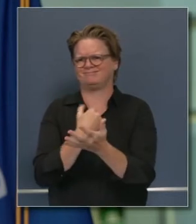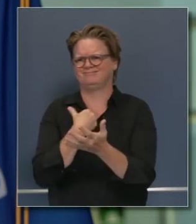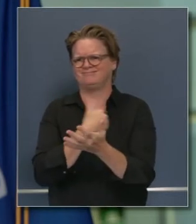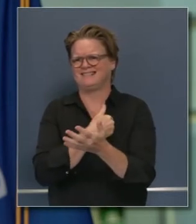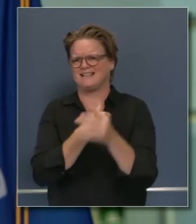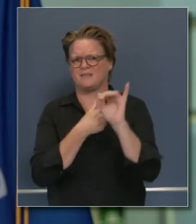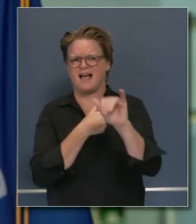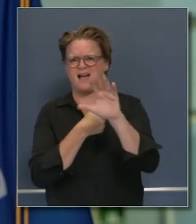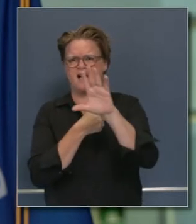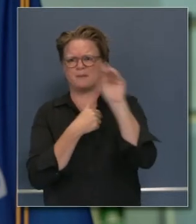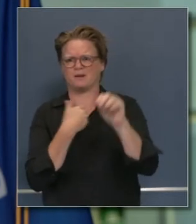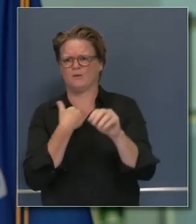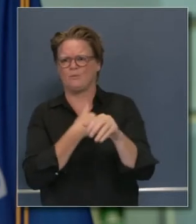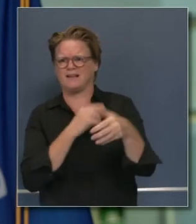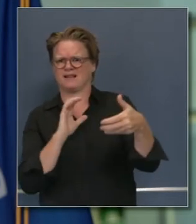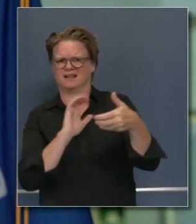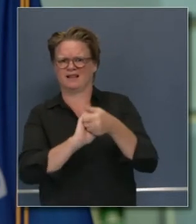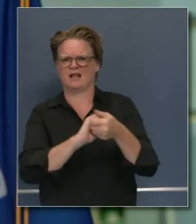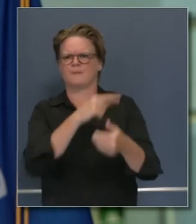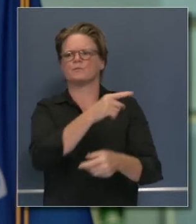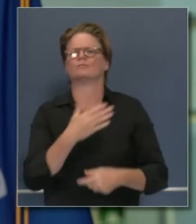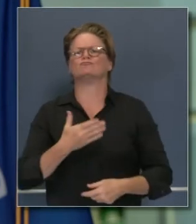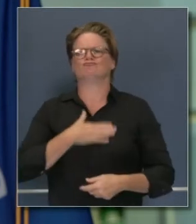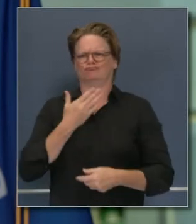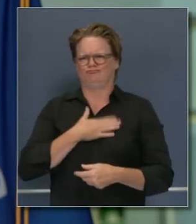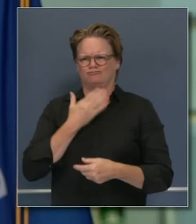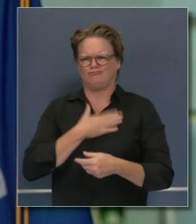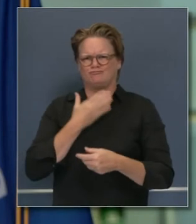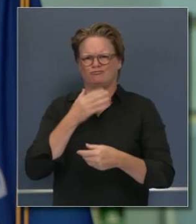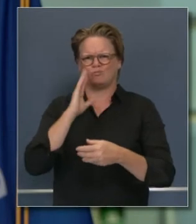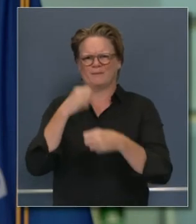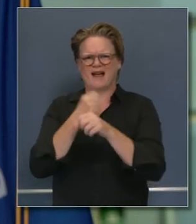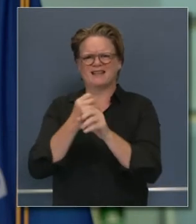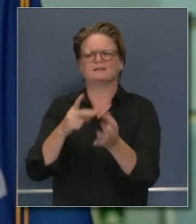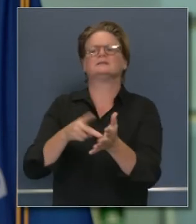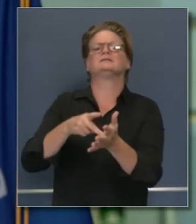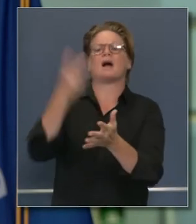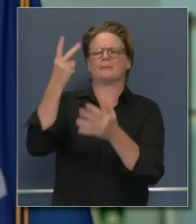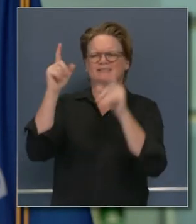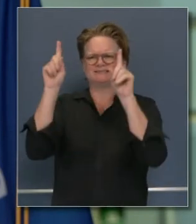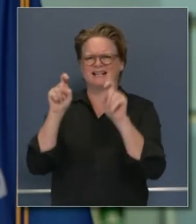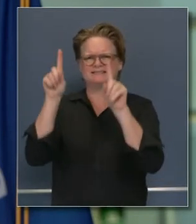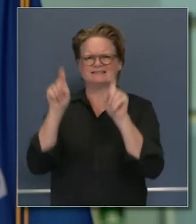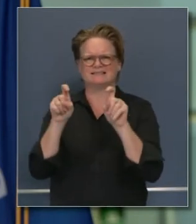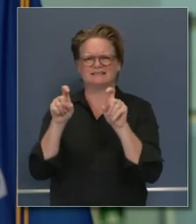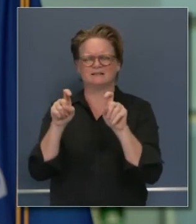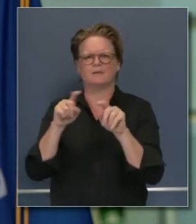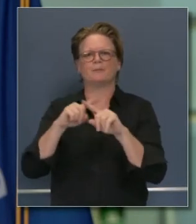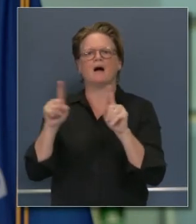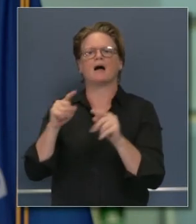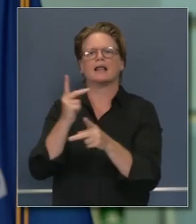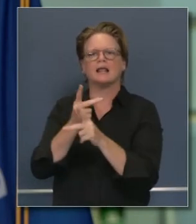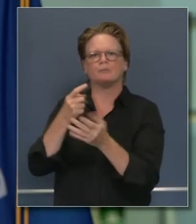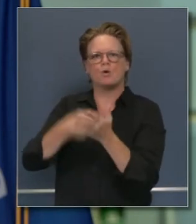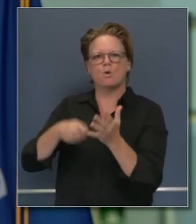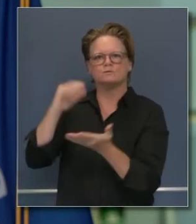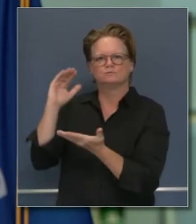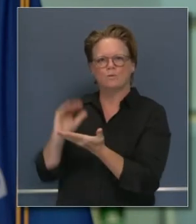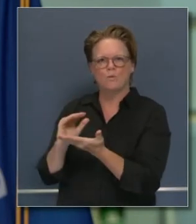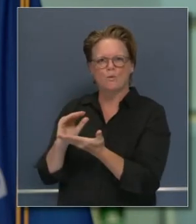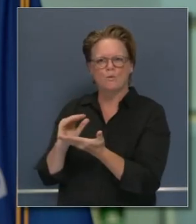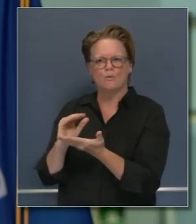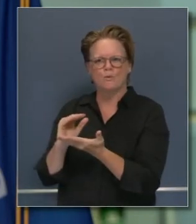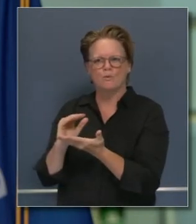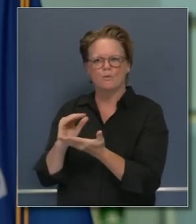podemos aumentar el volumen de pruebas no es solamente una oportunidad de obtener una reducción del costo por prueba para todos los